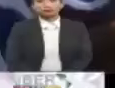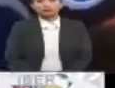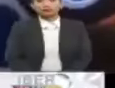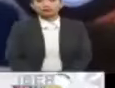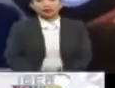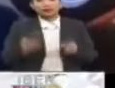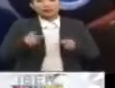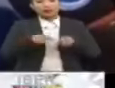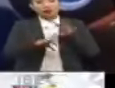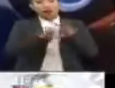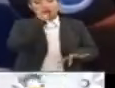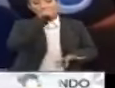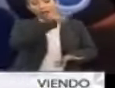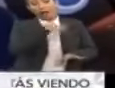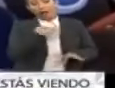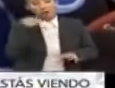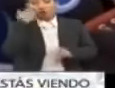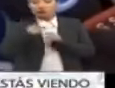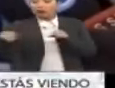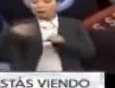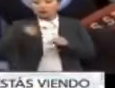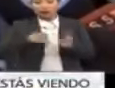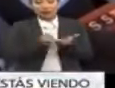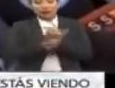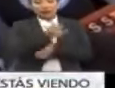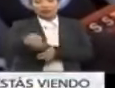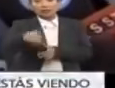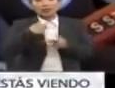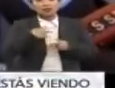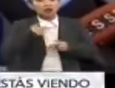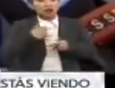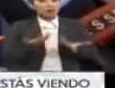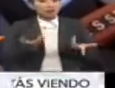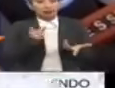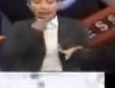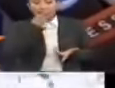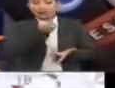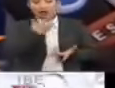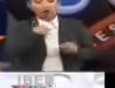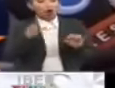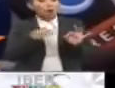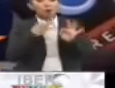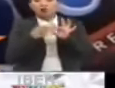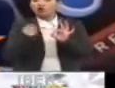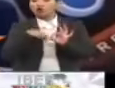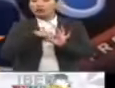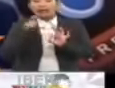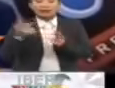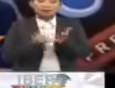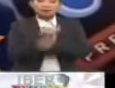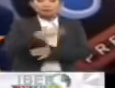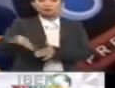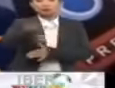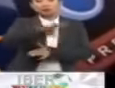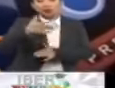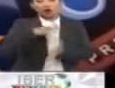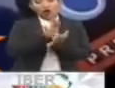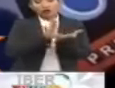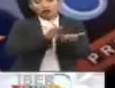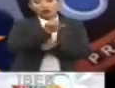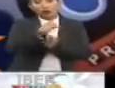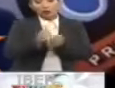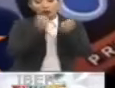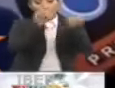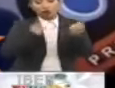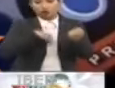La persona elegida se basará en la voluntad de la gente. Las personas son las que la determinan. No es algo que puntualicemos. Es una determinación de la Constitución. El